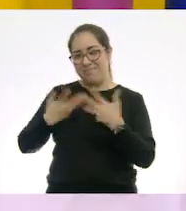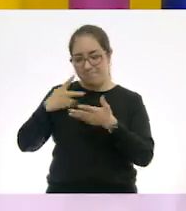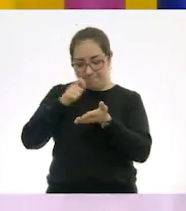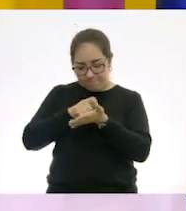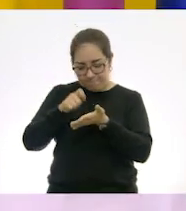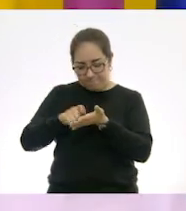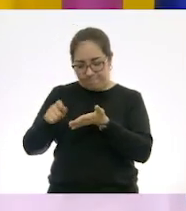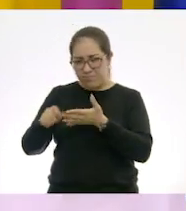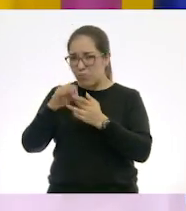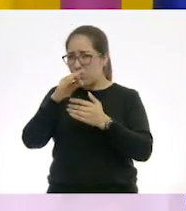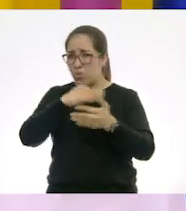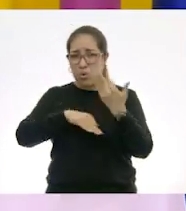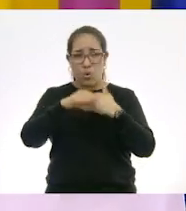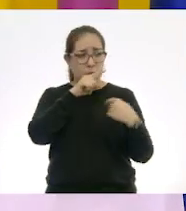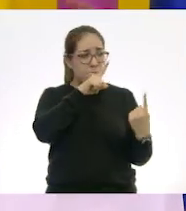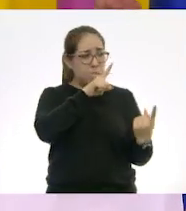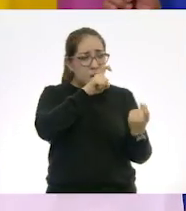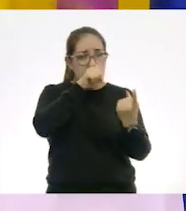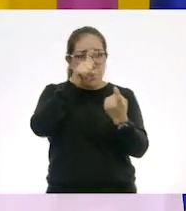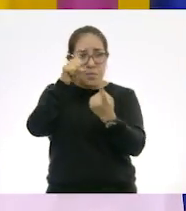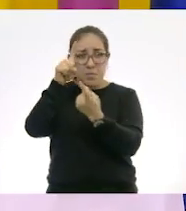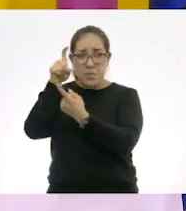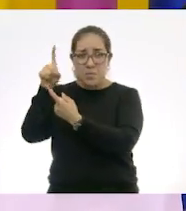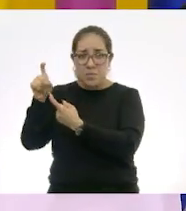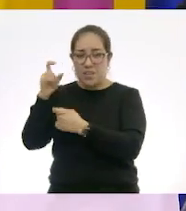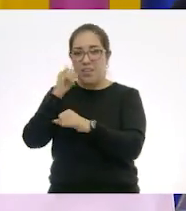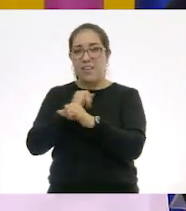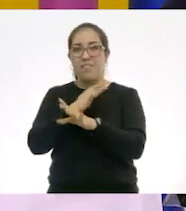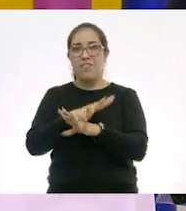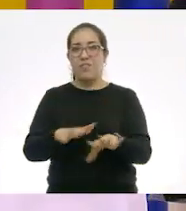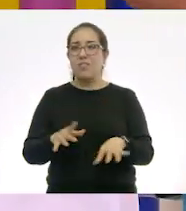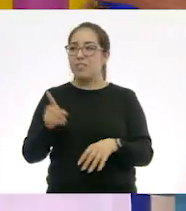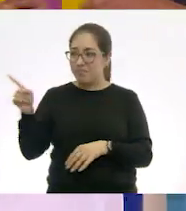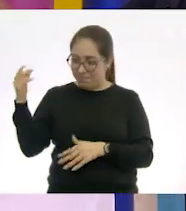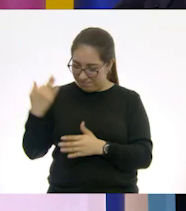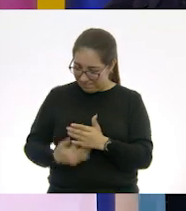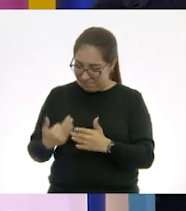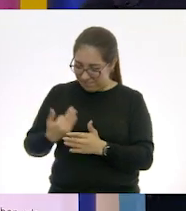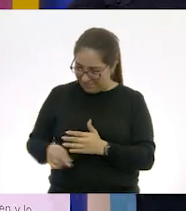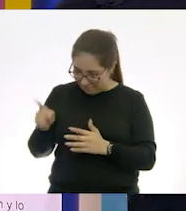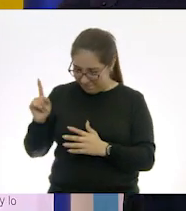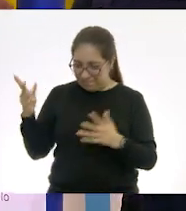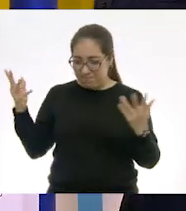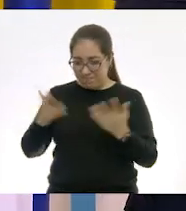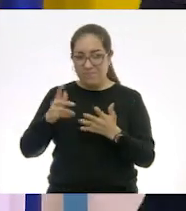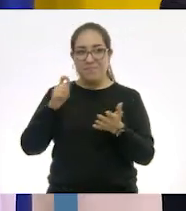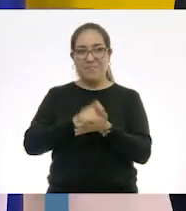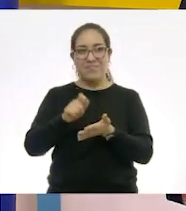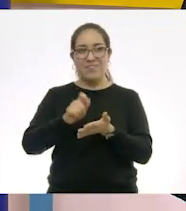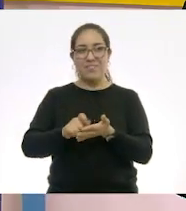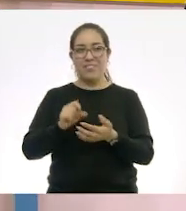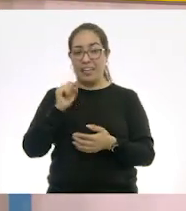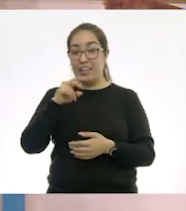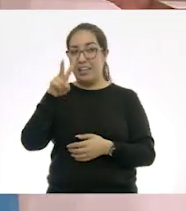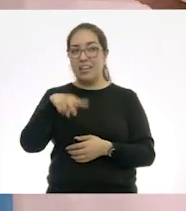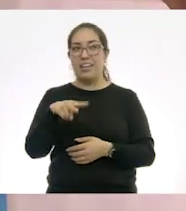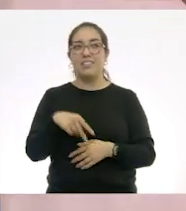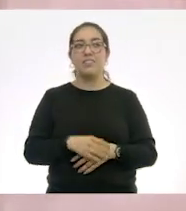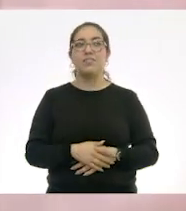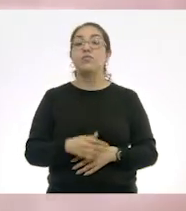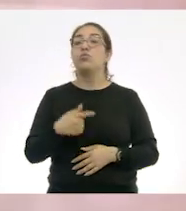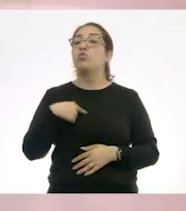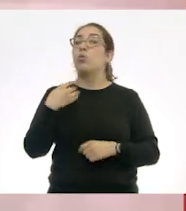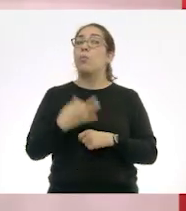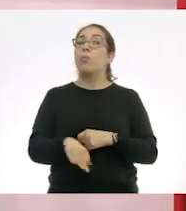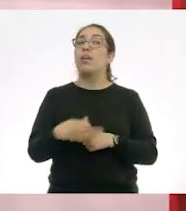copiando todo de los periódicos, de no te hagas que no has hecho esa. Así que adelante. Mientras, yo